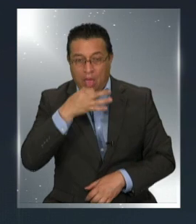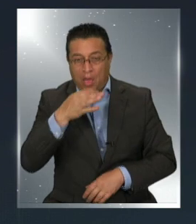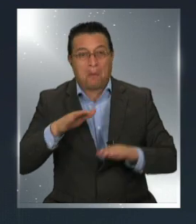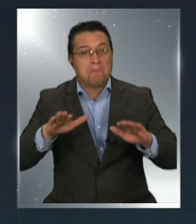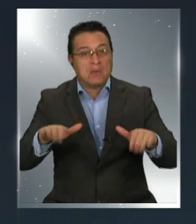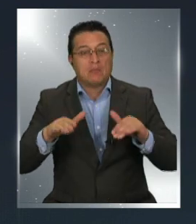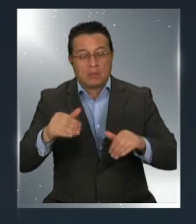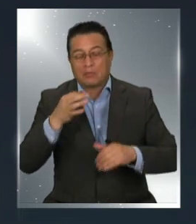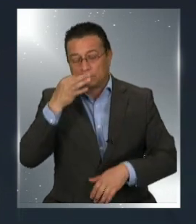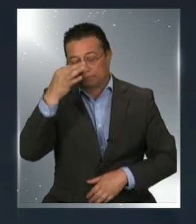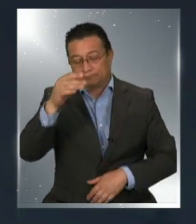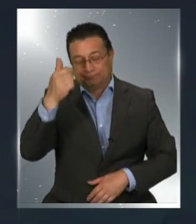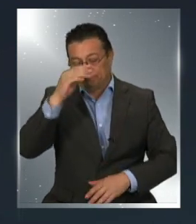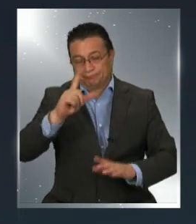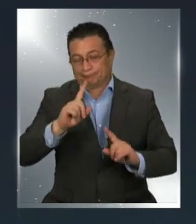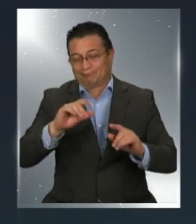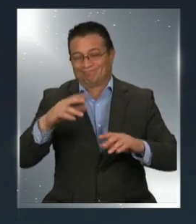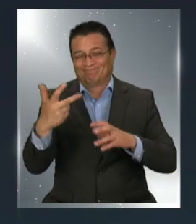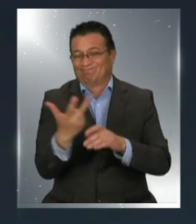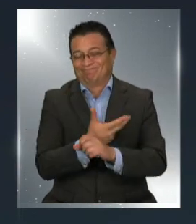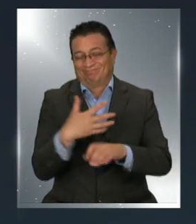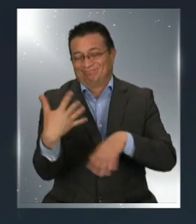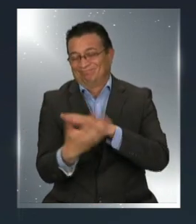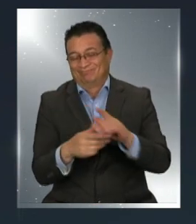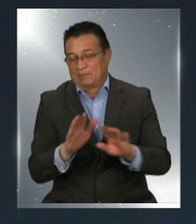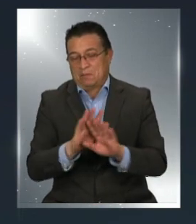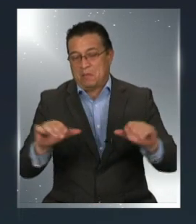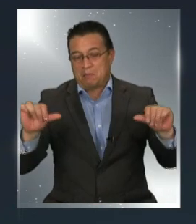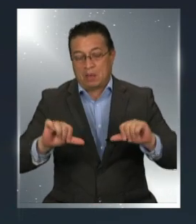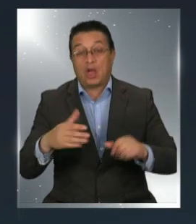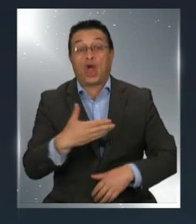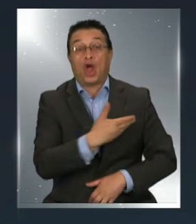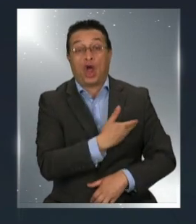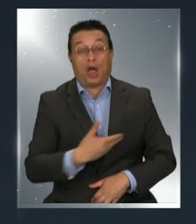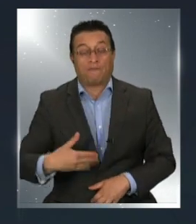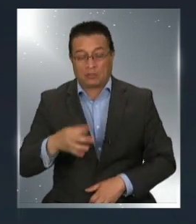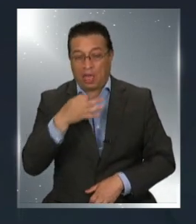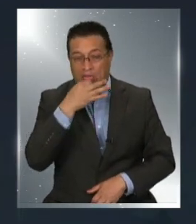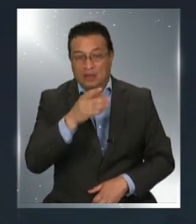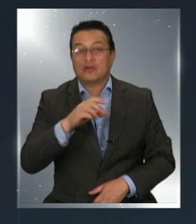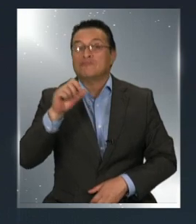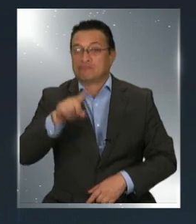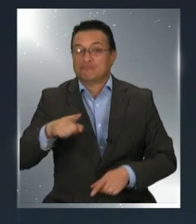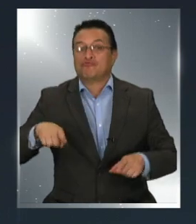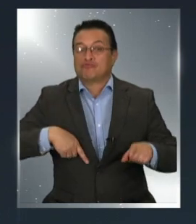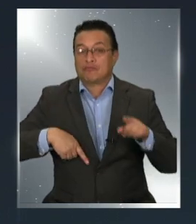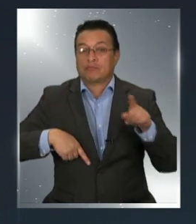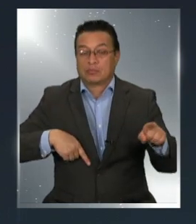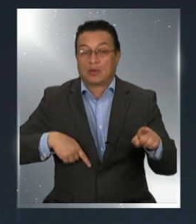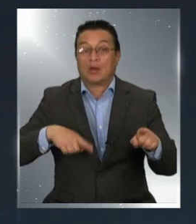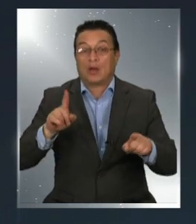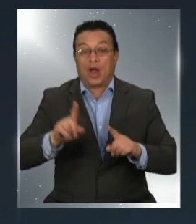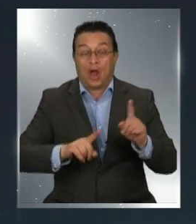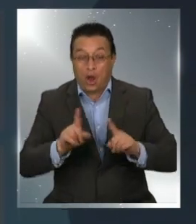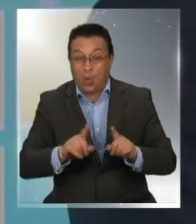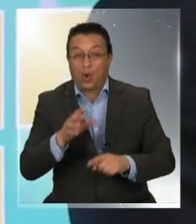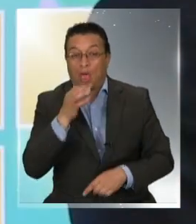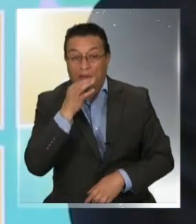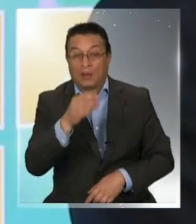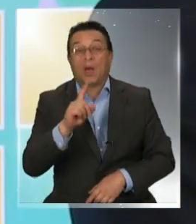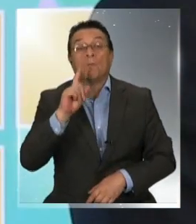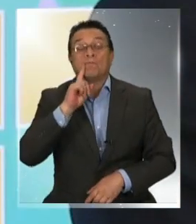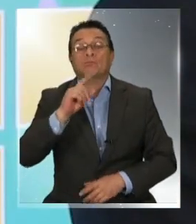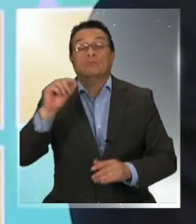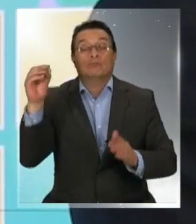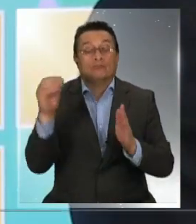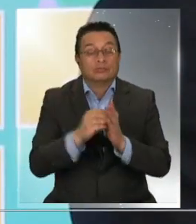a condenar la violencia en redes sociales. Pero el gobierno intentaría hacerle pagar los costos a algunos de ellos. Quienes instalaron en nuestro